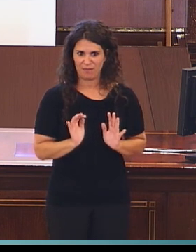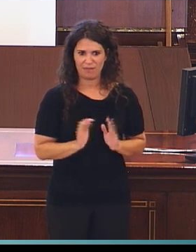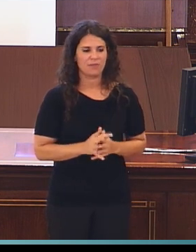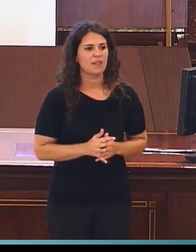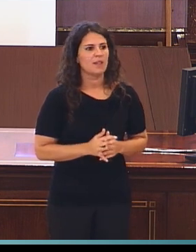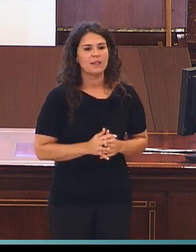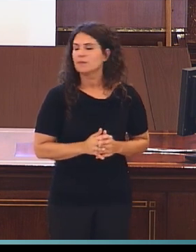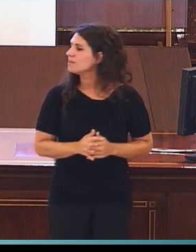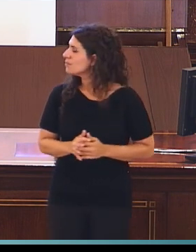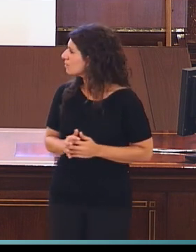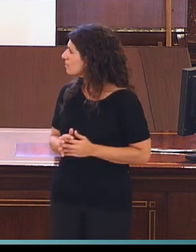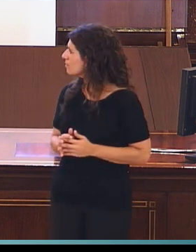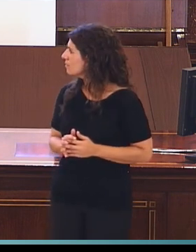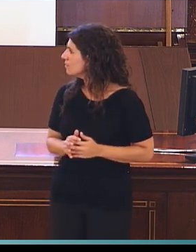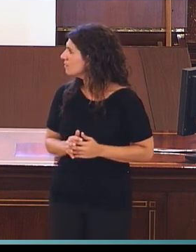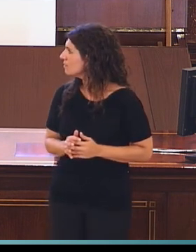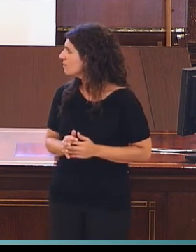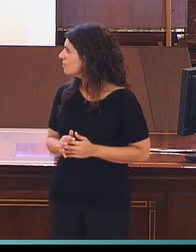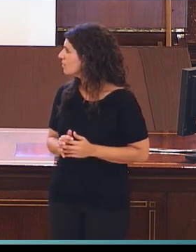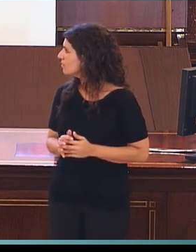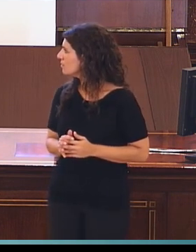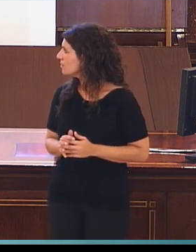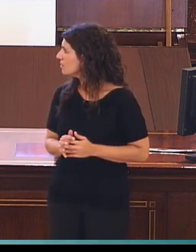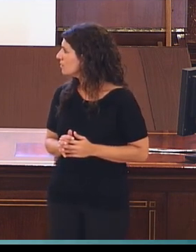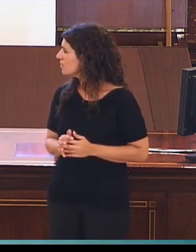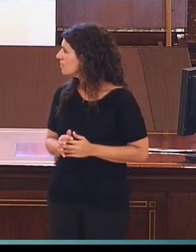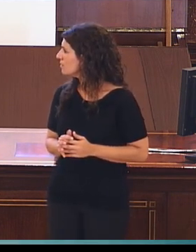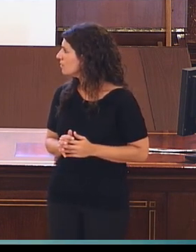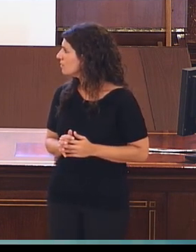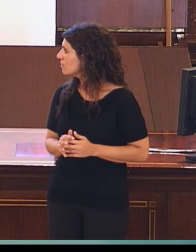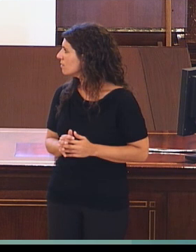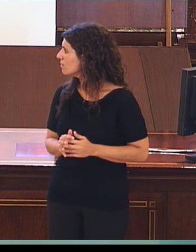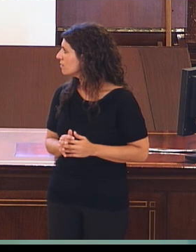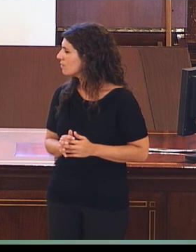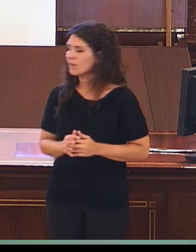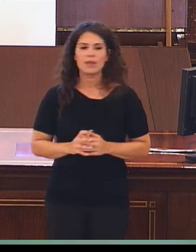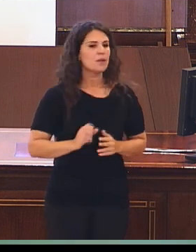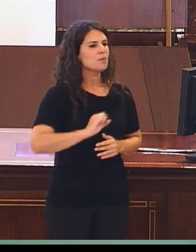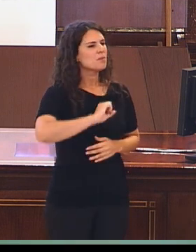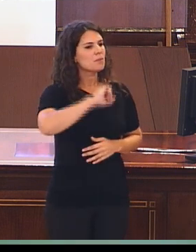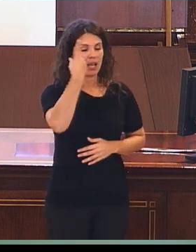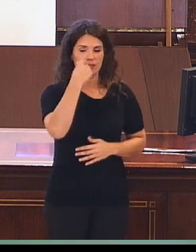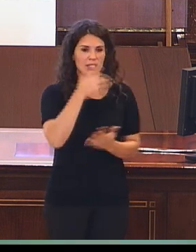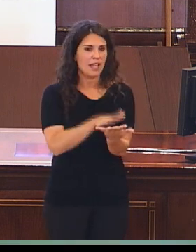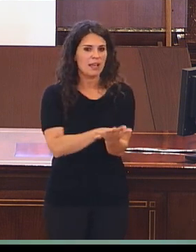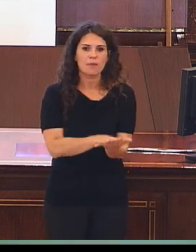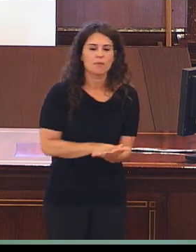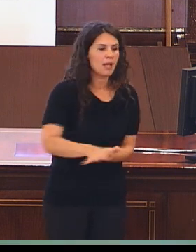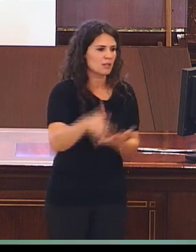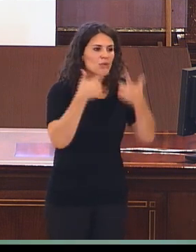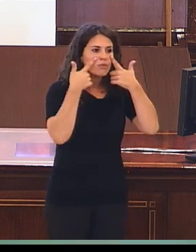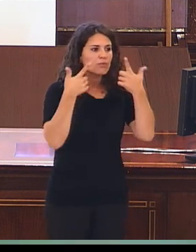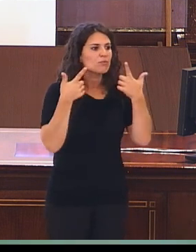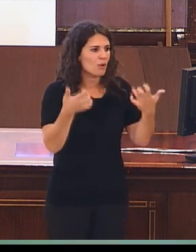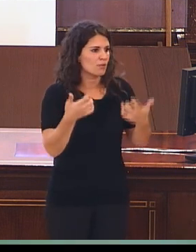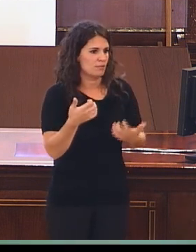lleva, quien corta aquí la pana, quien está en primera línea, quien causa más impacto son los artículos publicados